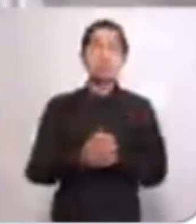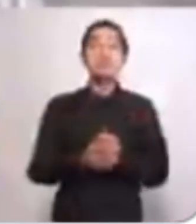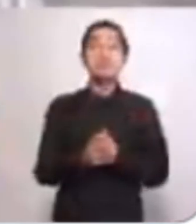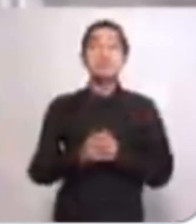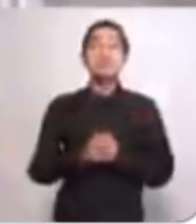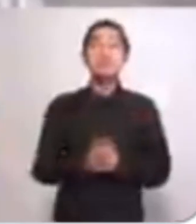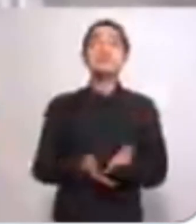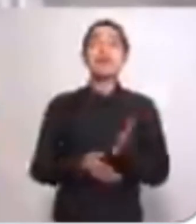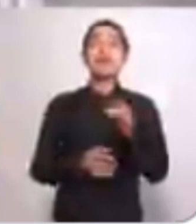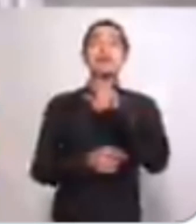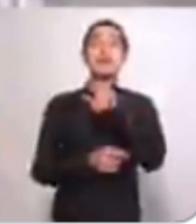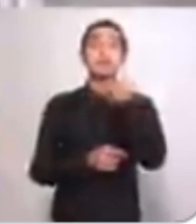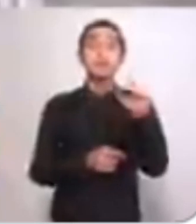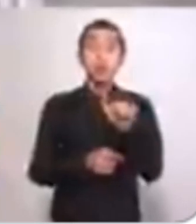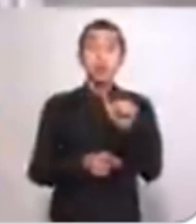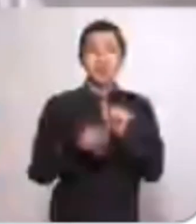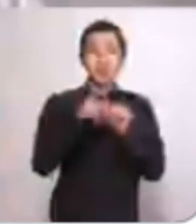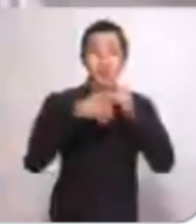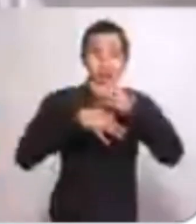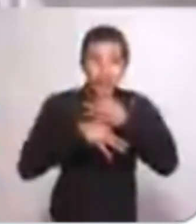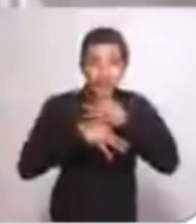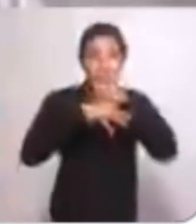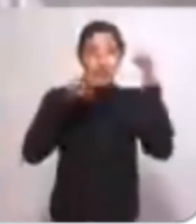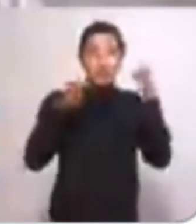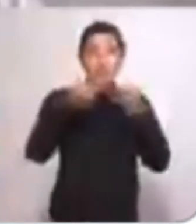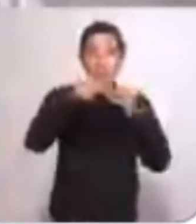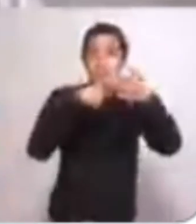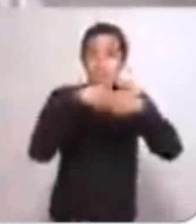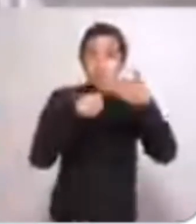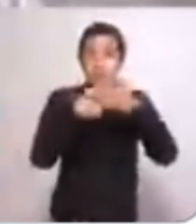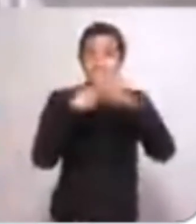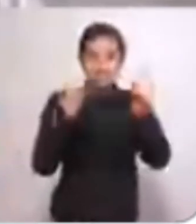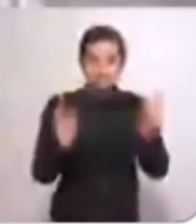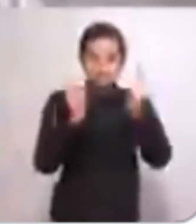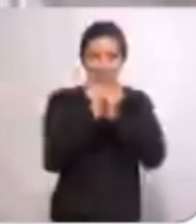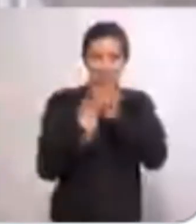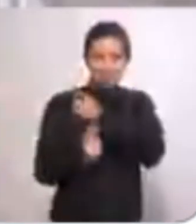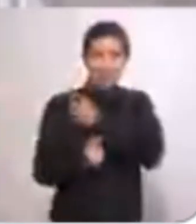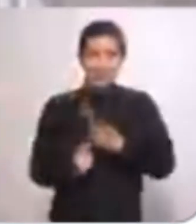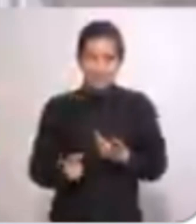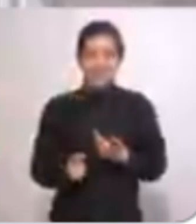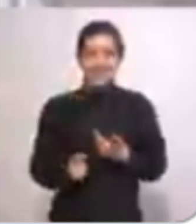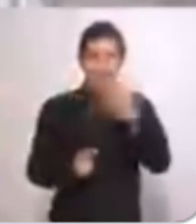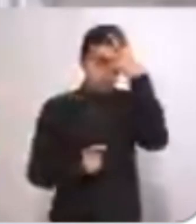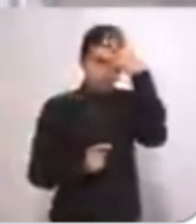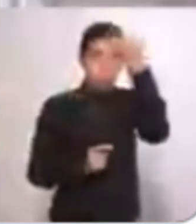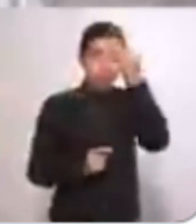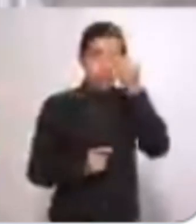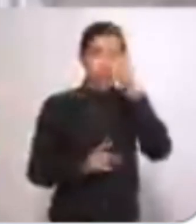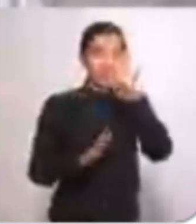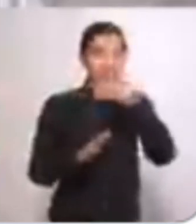lo tanto, después del anuncio de su próximo encuentro con el presidente Trump,